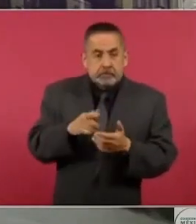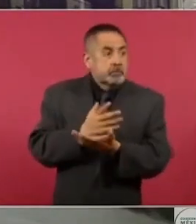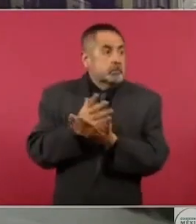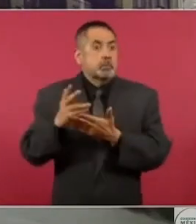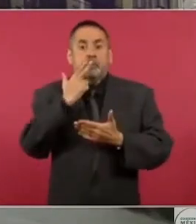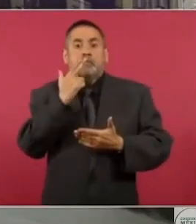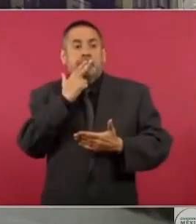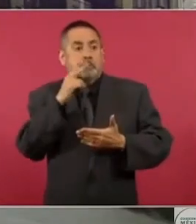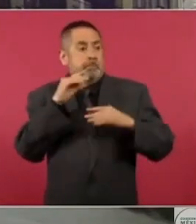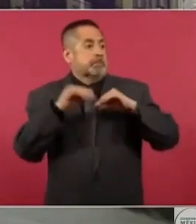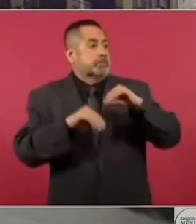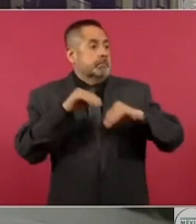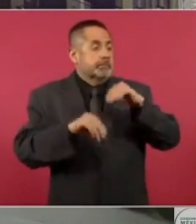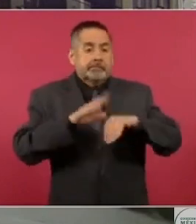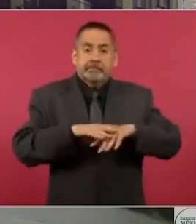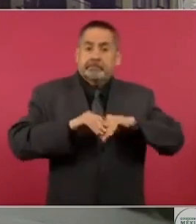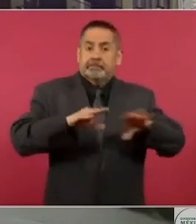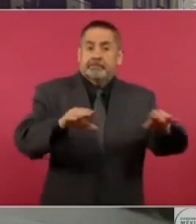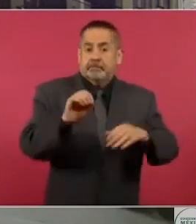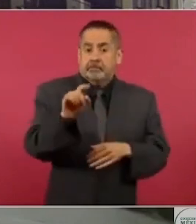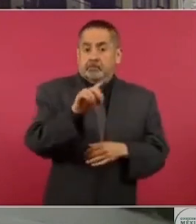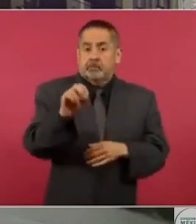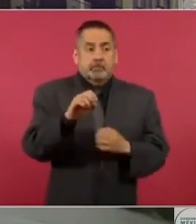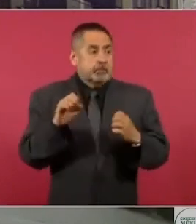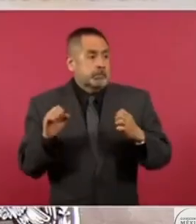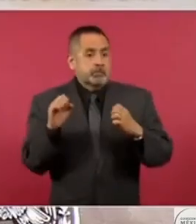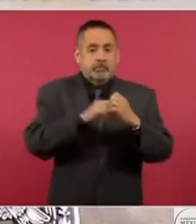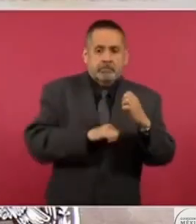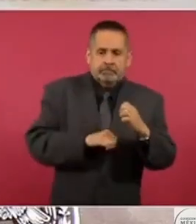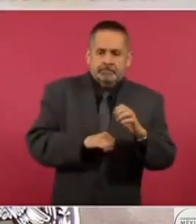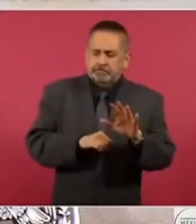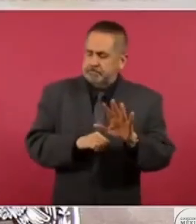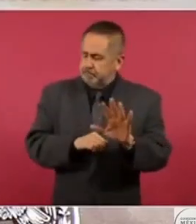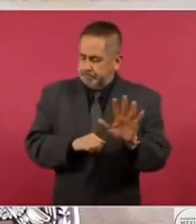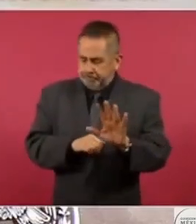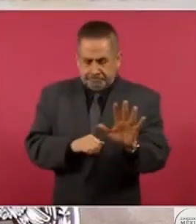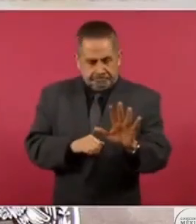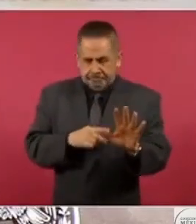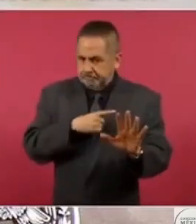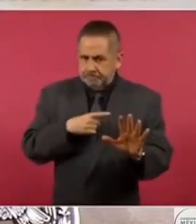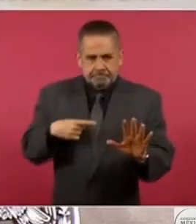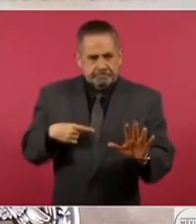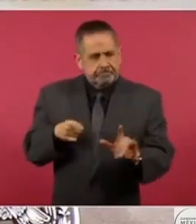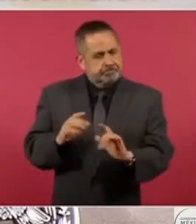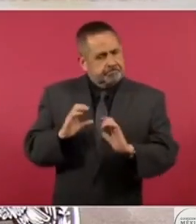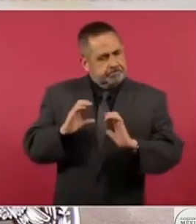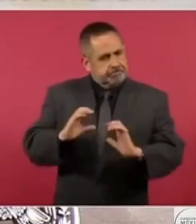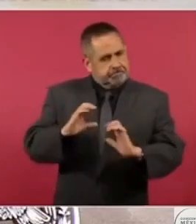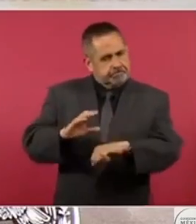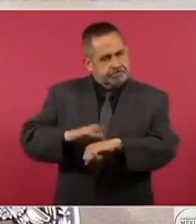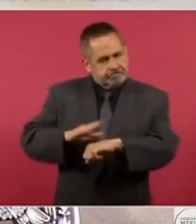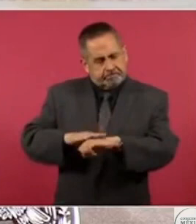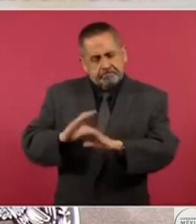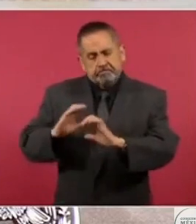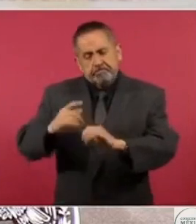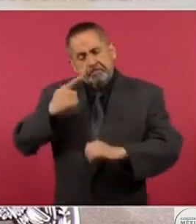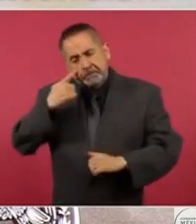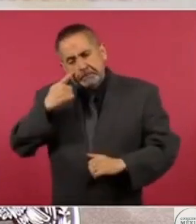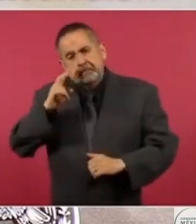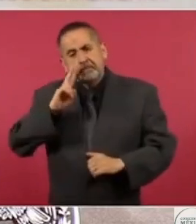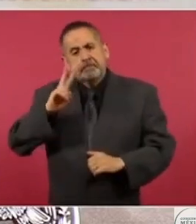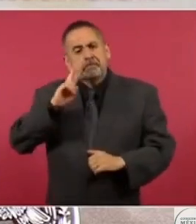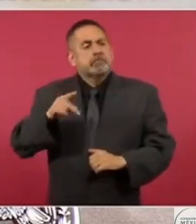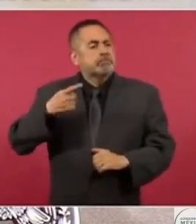y de un engaño para algunas de las acciones. Pero en ese equilibrio queda a